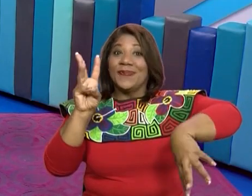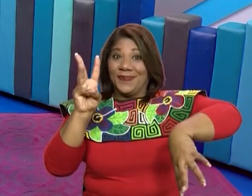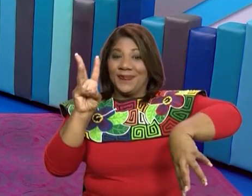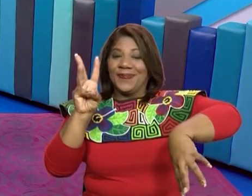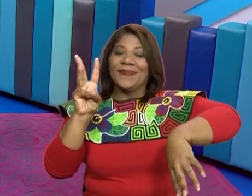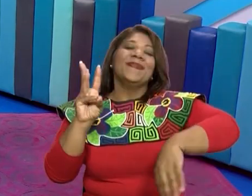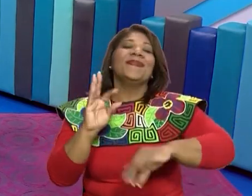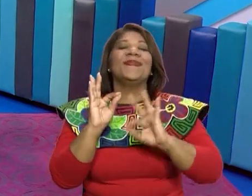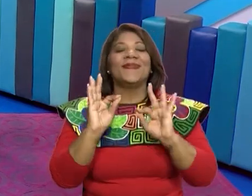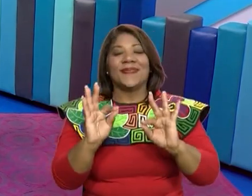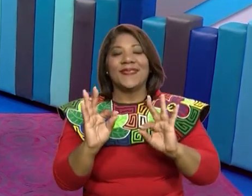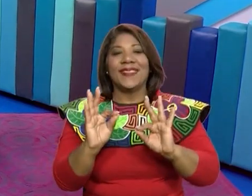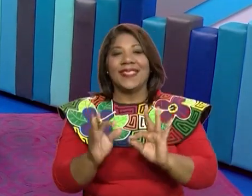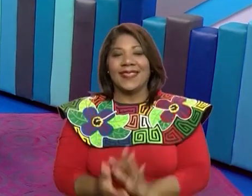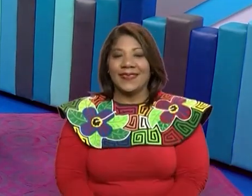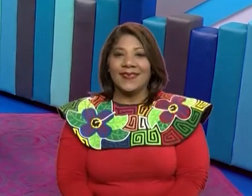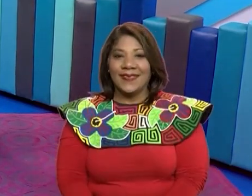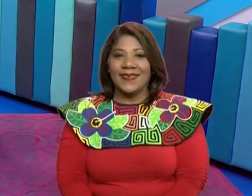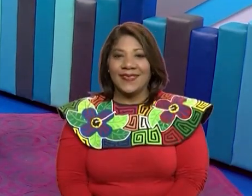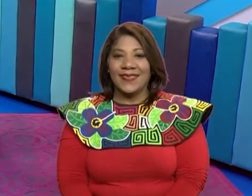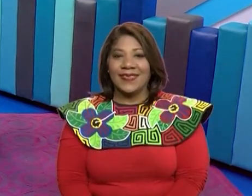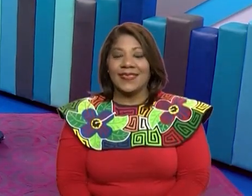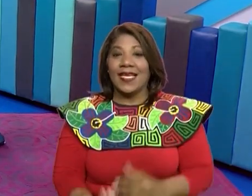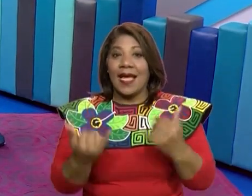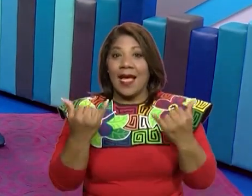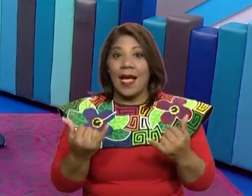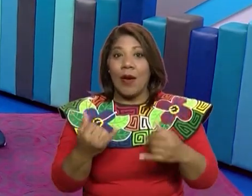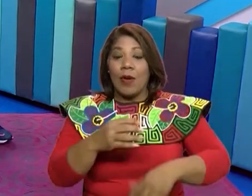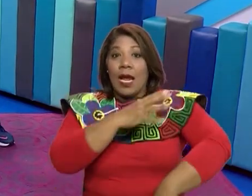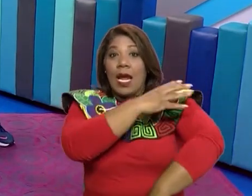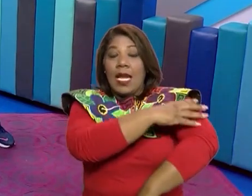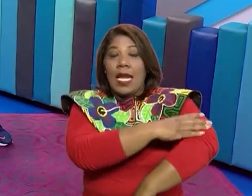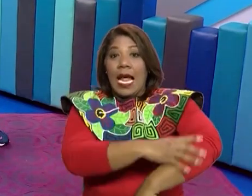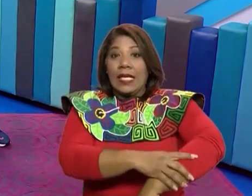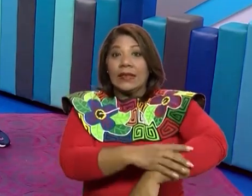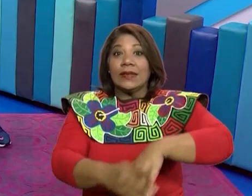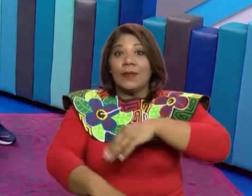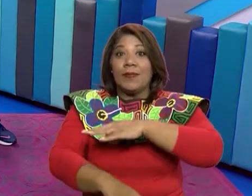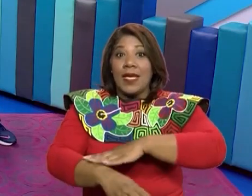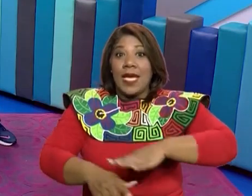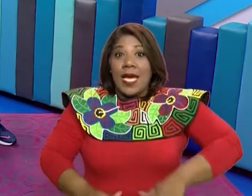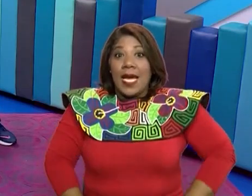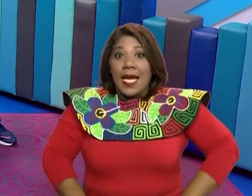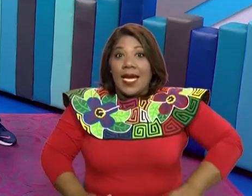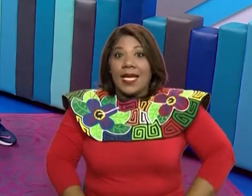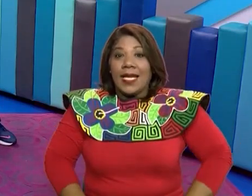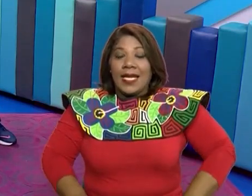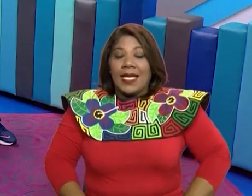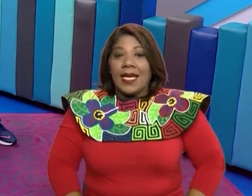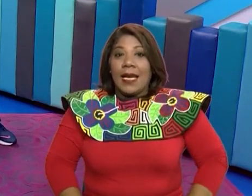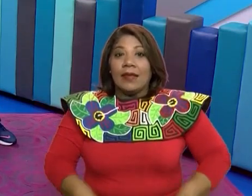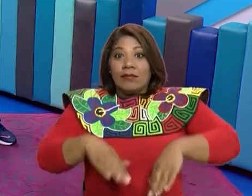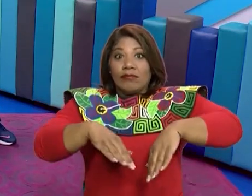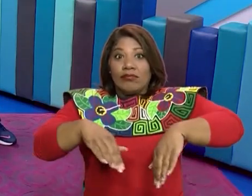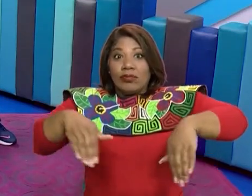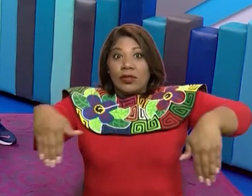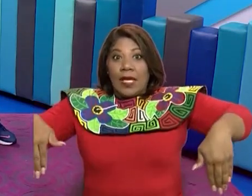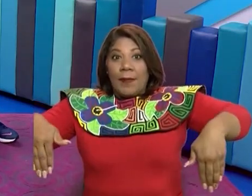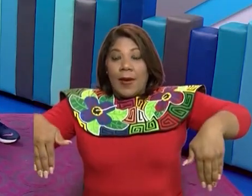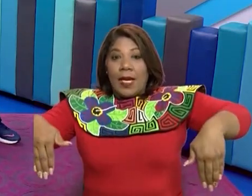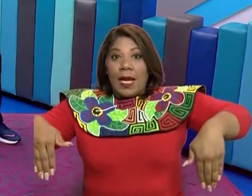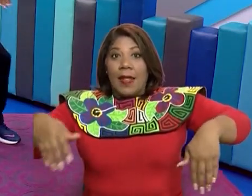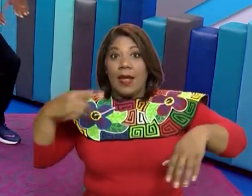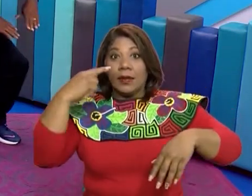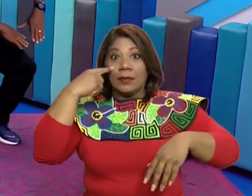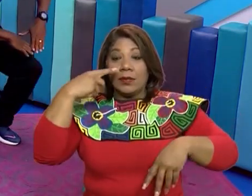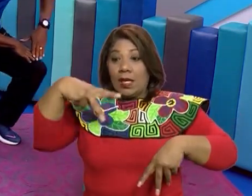6, excelente. Vamos con las piernas, vamos a separar un poquito las piernas y vamos a desplazarnos hacia su lado